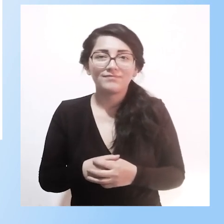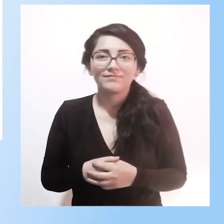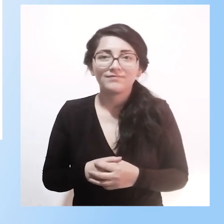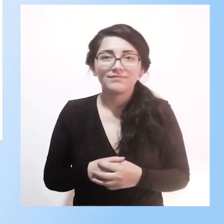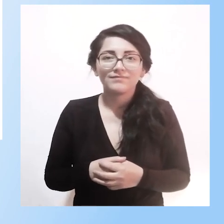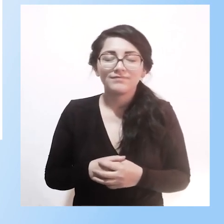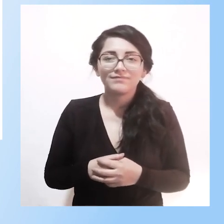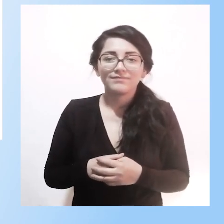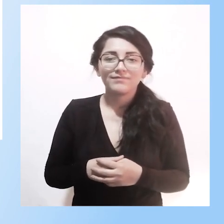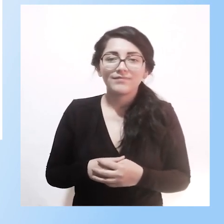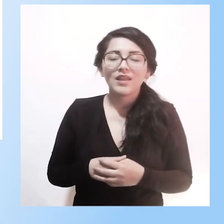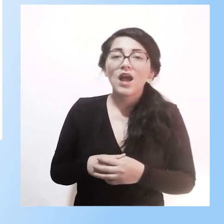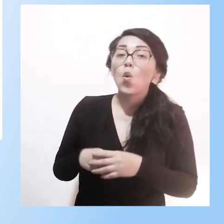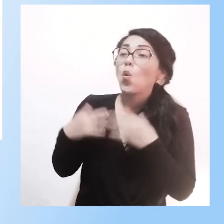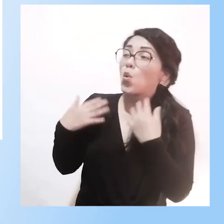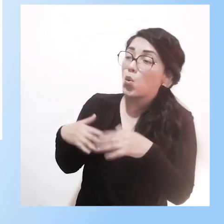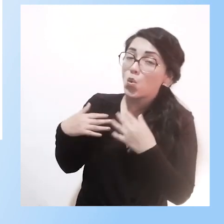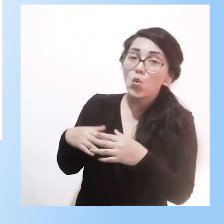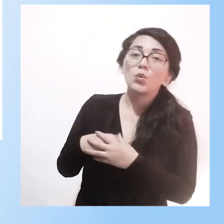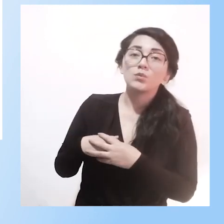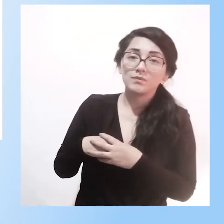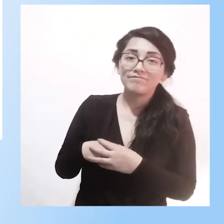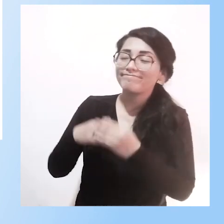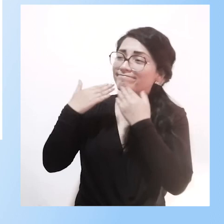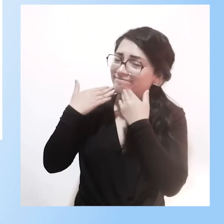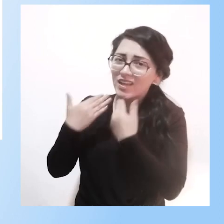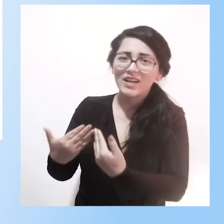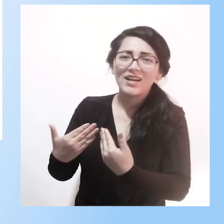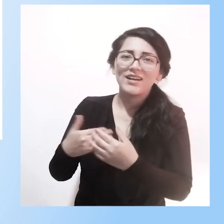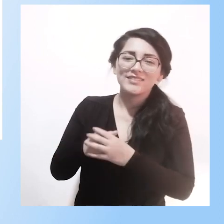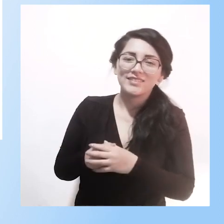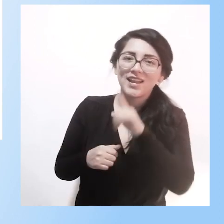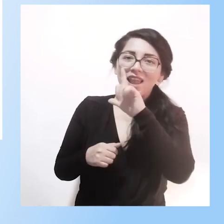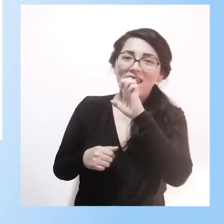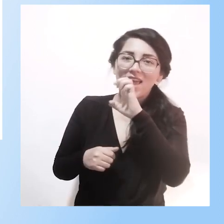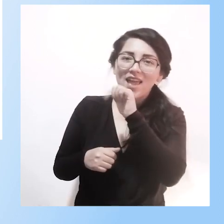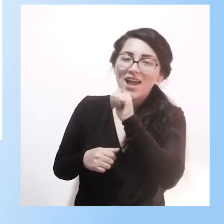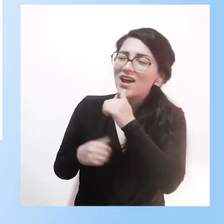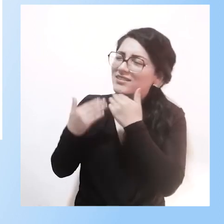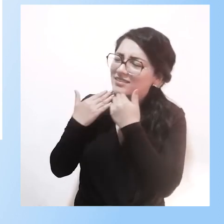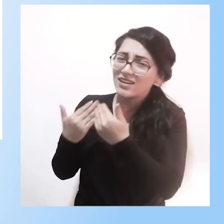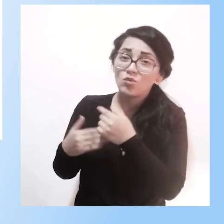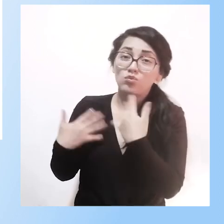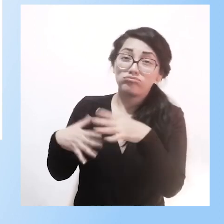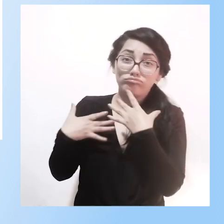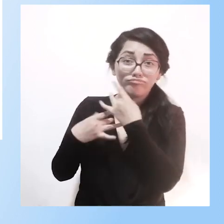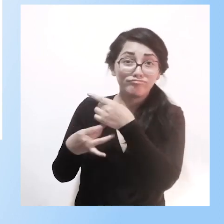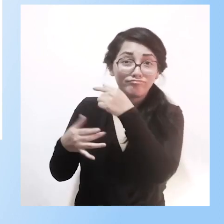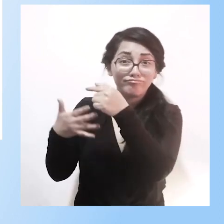comentas y compartes llegó el momento de la despedida qué interesante todo lo que nos han podido compartirle a Luis y Tamara